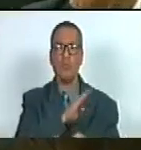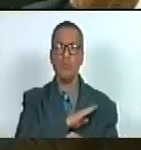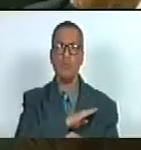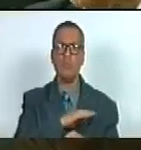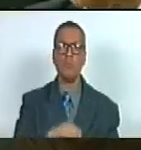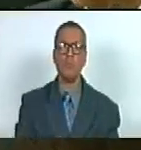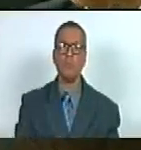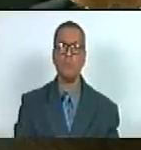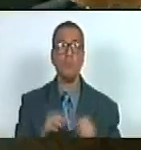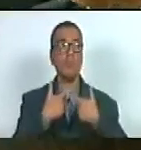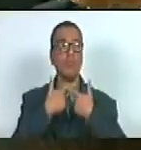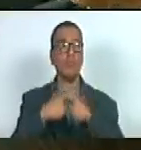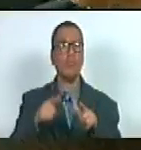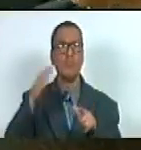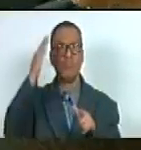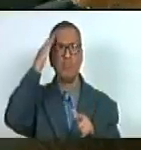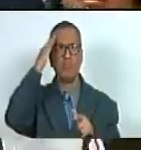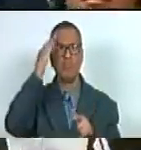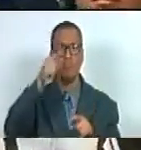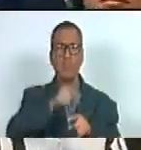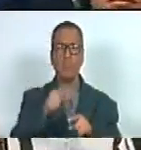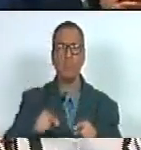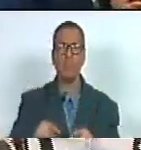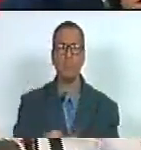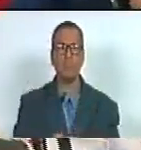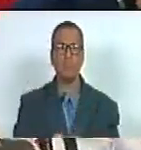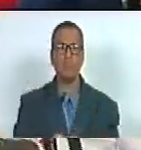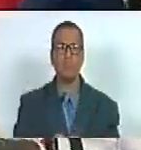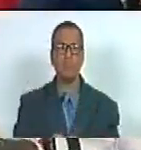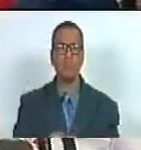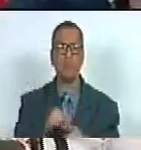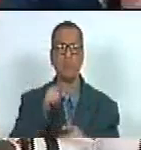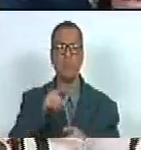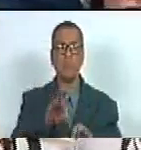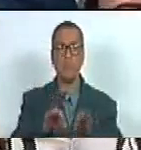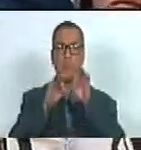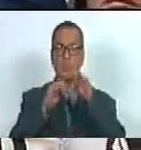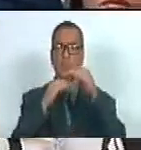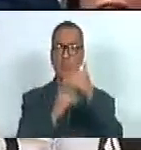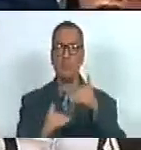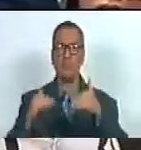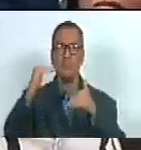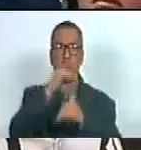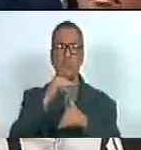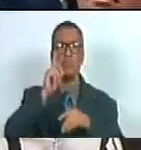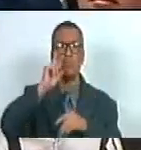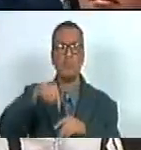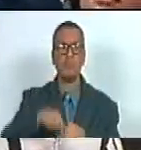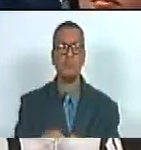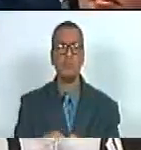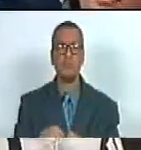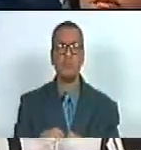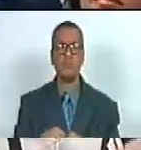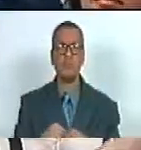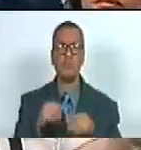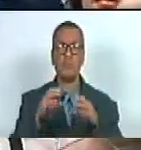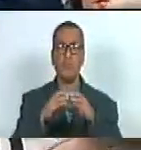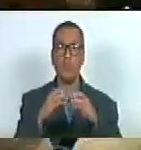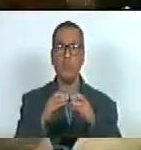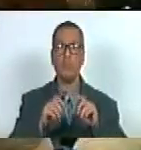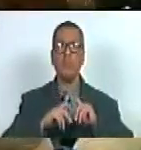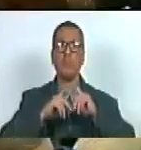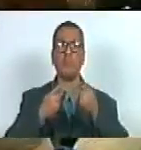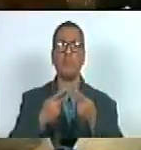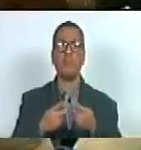el libre desarrollo de la personalidad de Jesús el interés superior pero además la corresponsabilidad